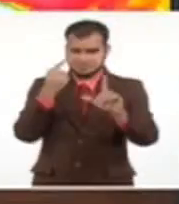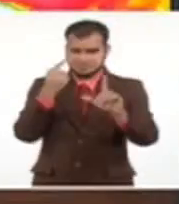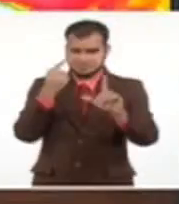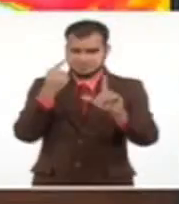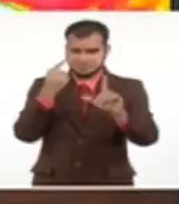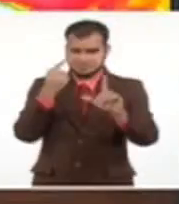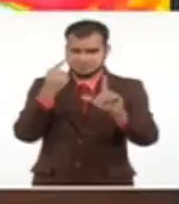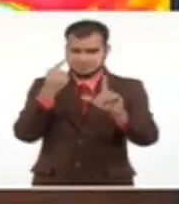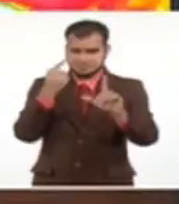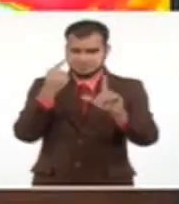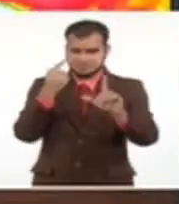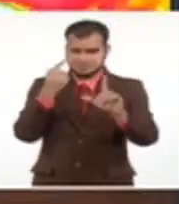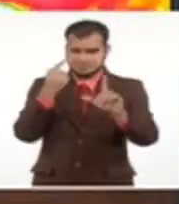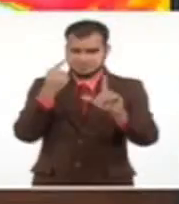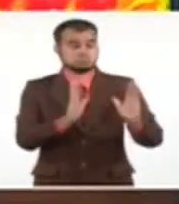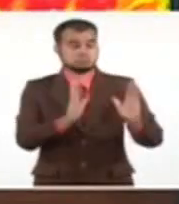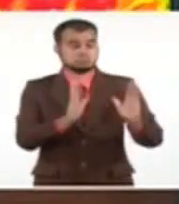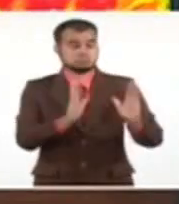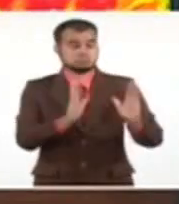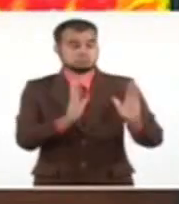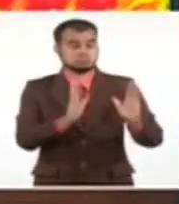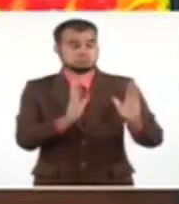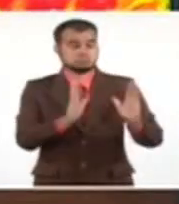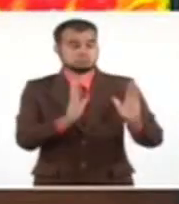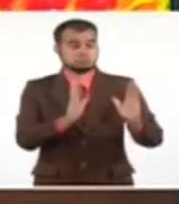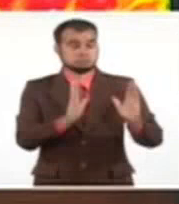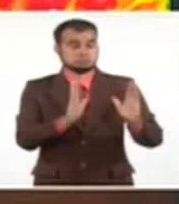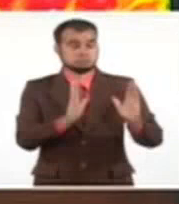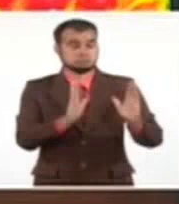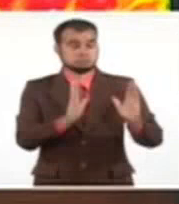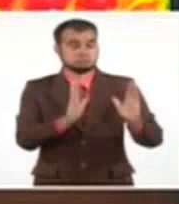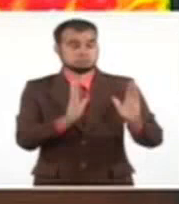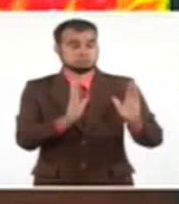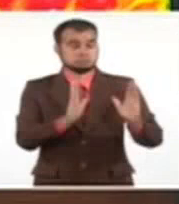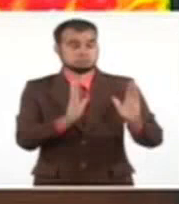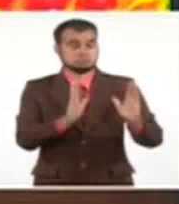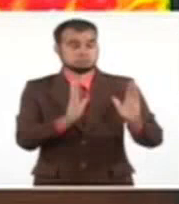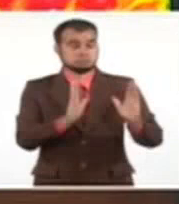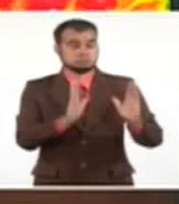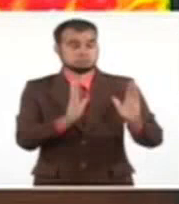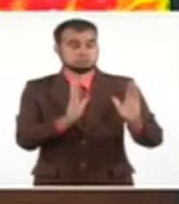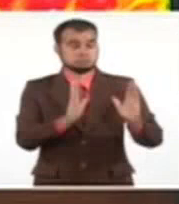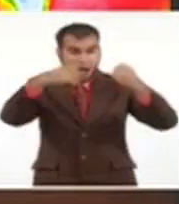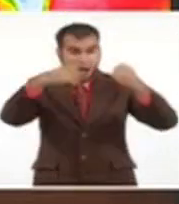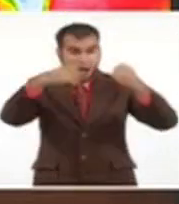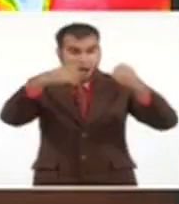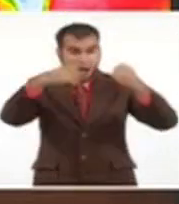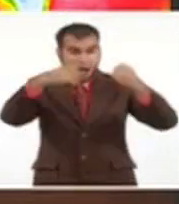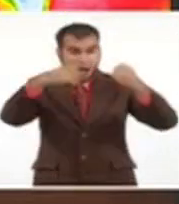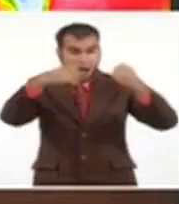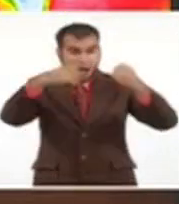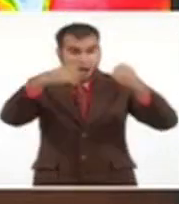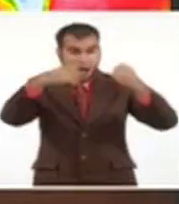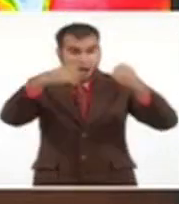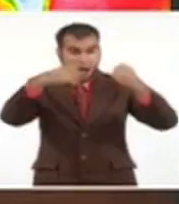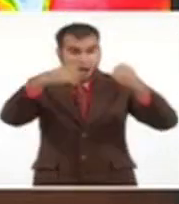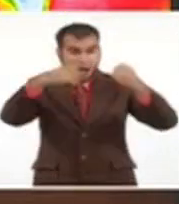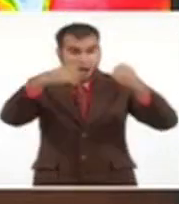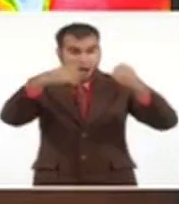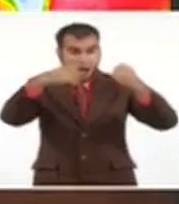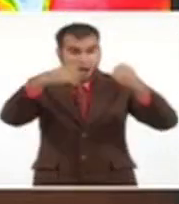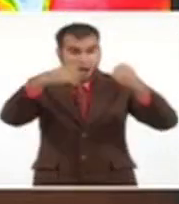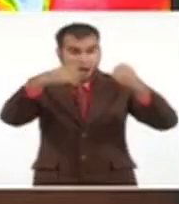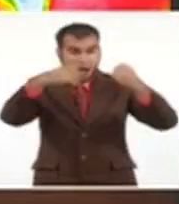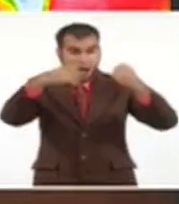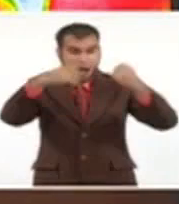de Cuba y cómo se van acercando las áreas de lluvia fuerte e intensa, que ya esta noche del